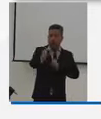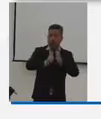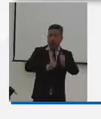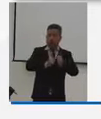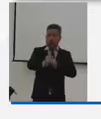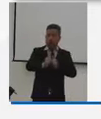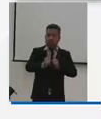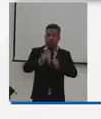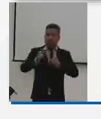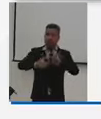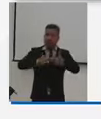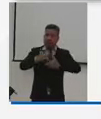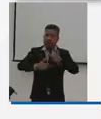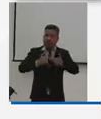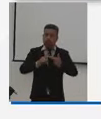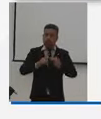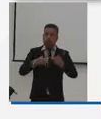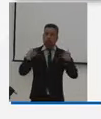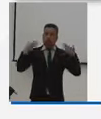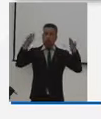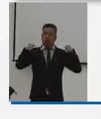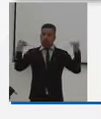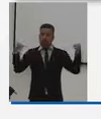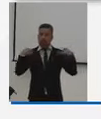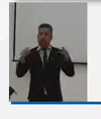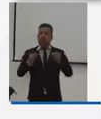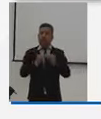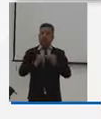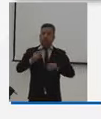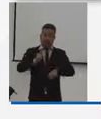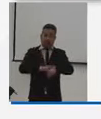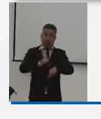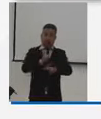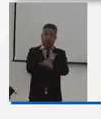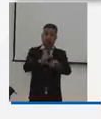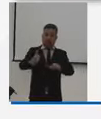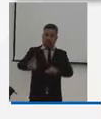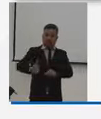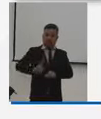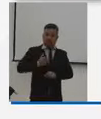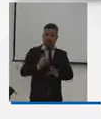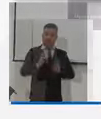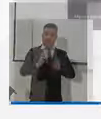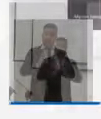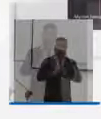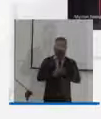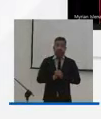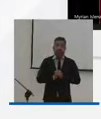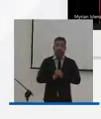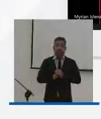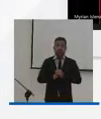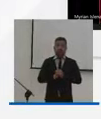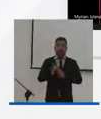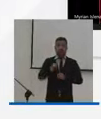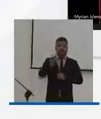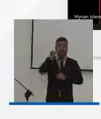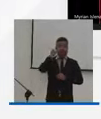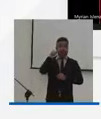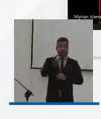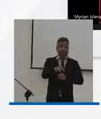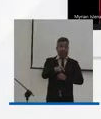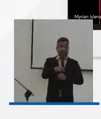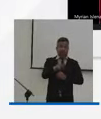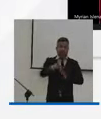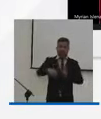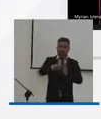evaluación del deporte, la recreación, la actividad física y el aprovechamiento del tiempo libre. Esta